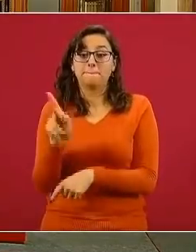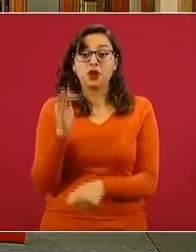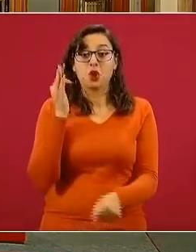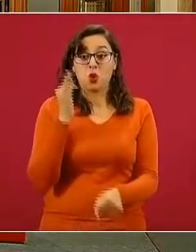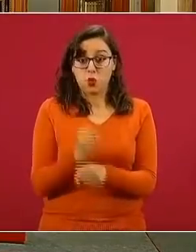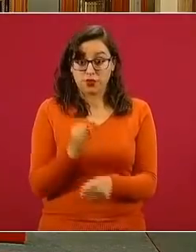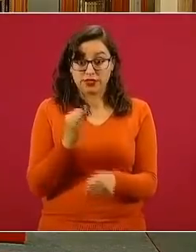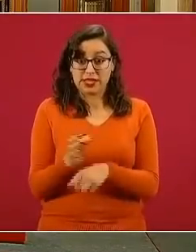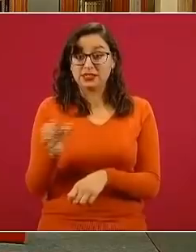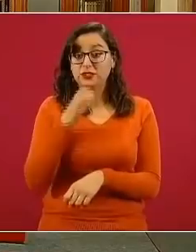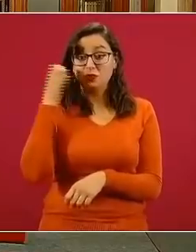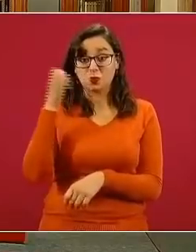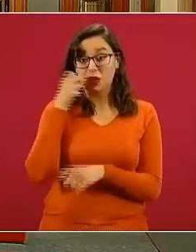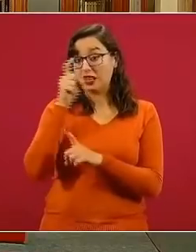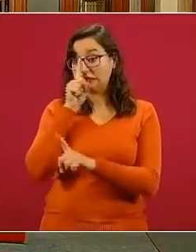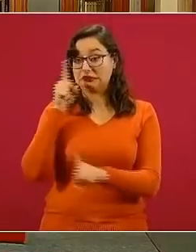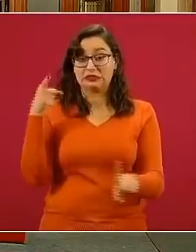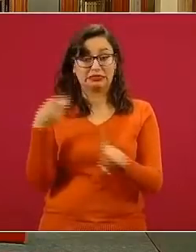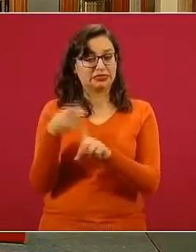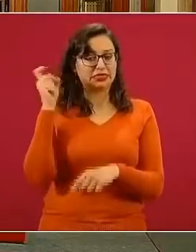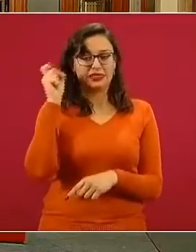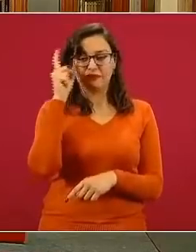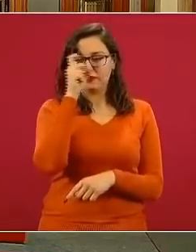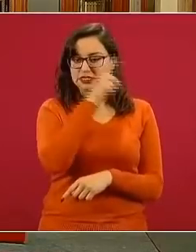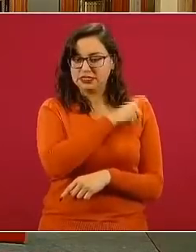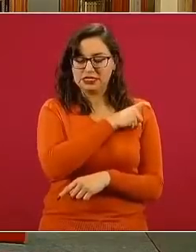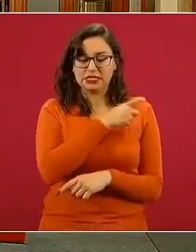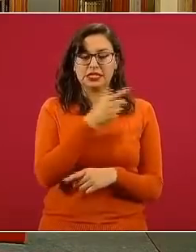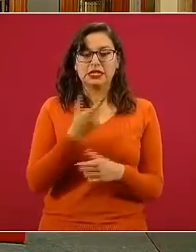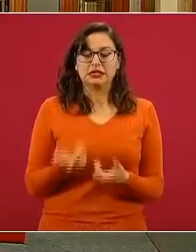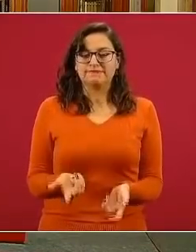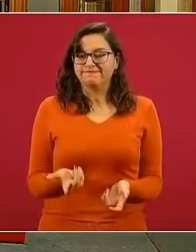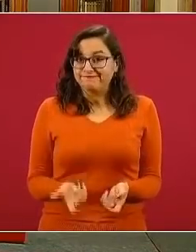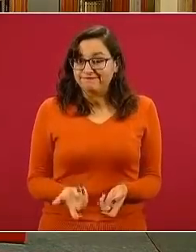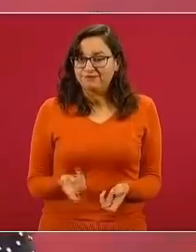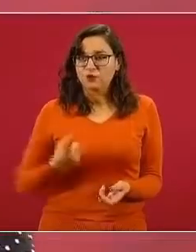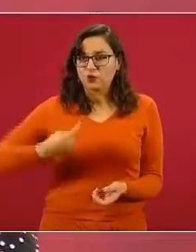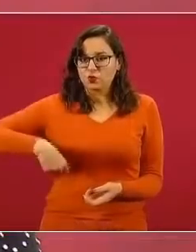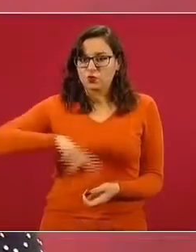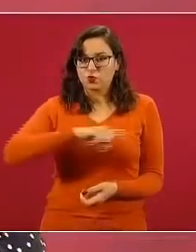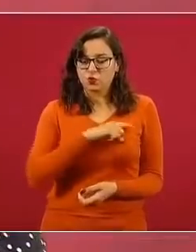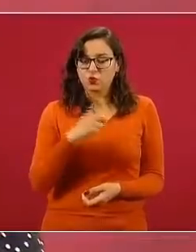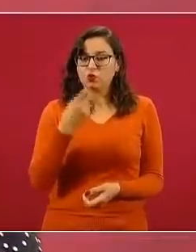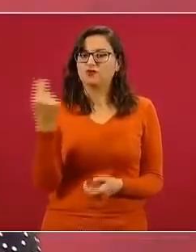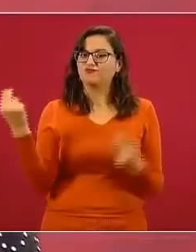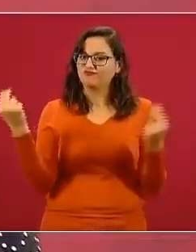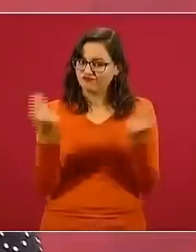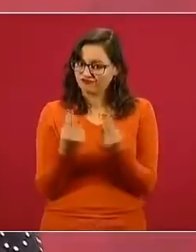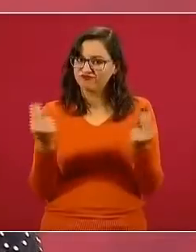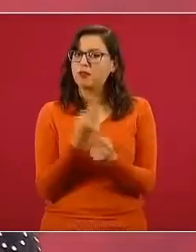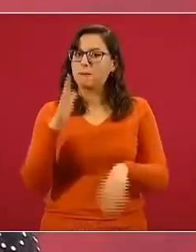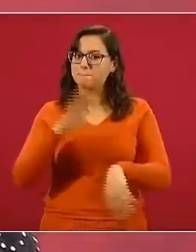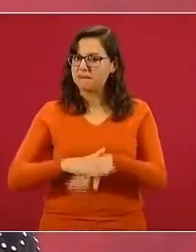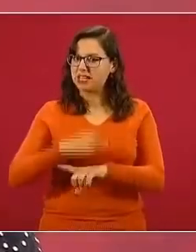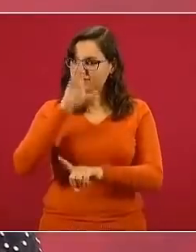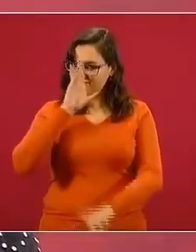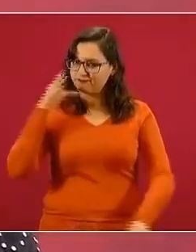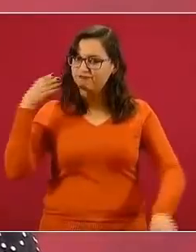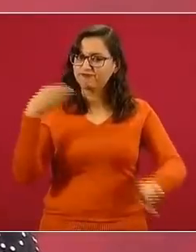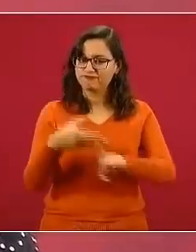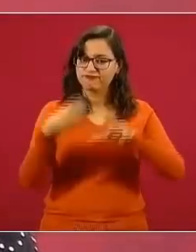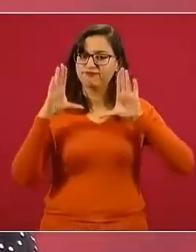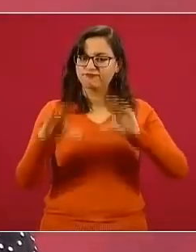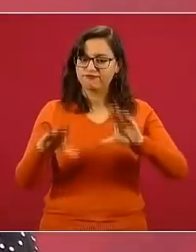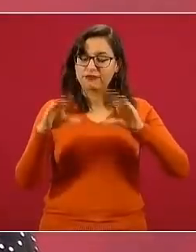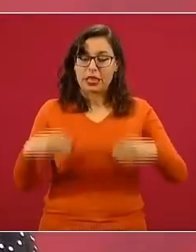frente a un reto mayor. Esta situación a que nos obliga a impartir contenidos relacionados con la vida